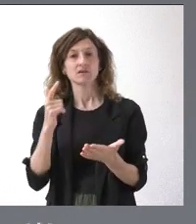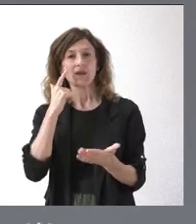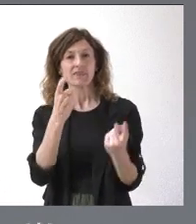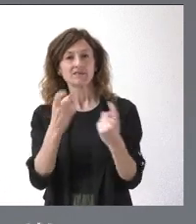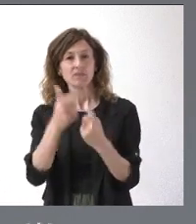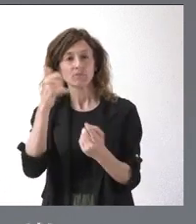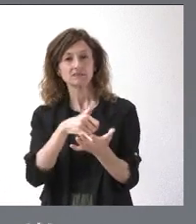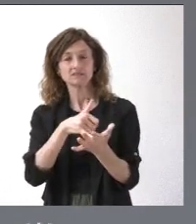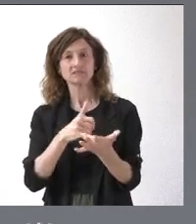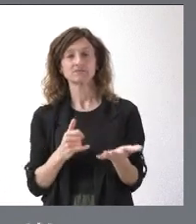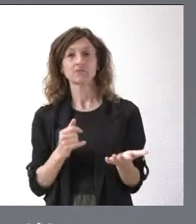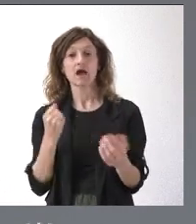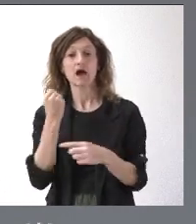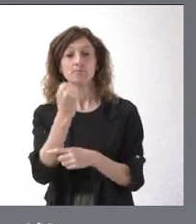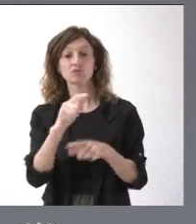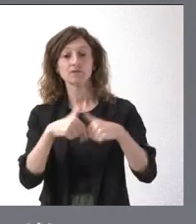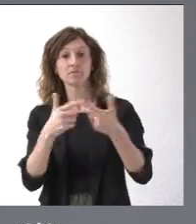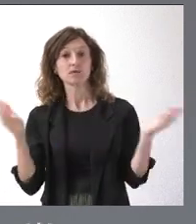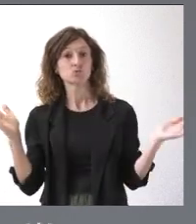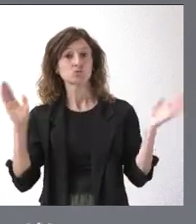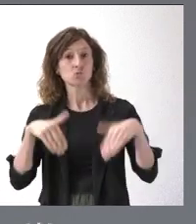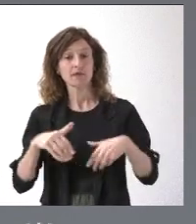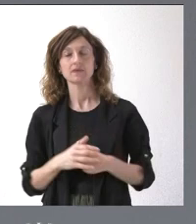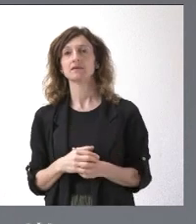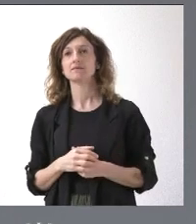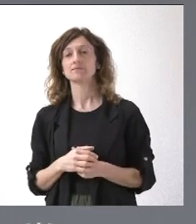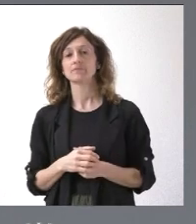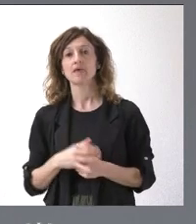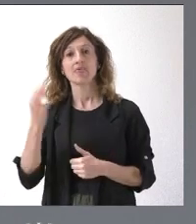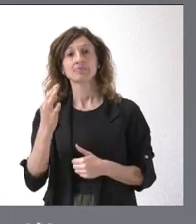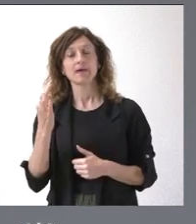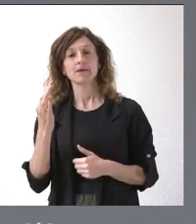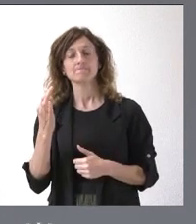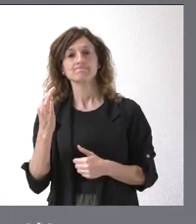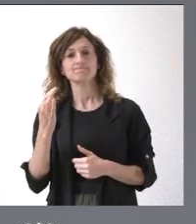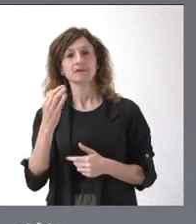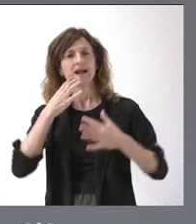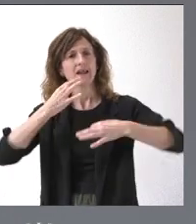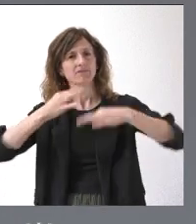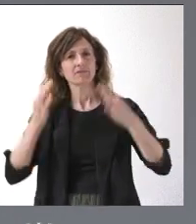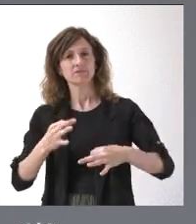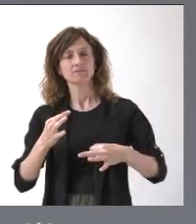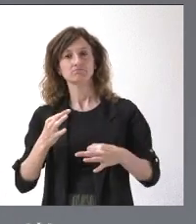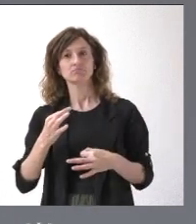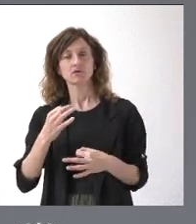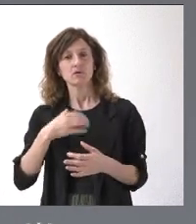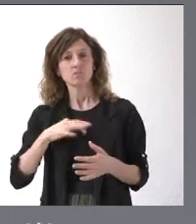que no tienen apoyos familiares en este caso, el proporcionarles, el garantizar que van a tener todos